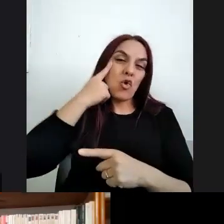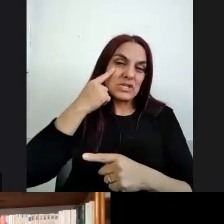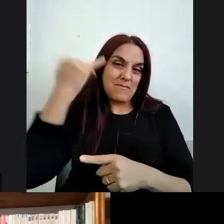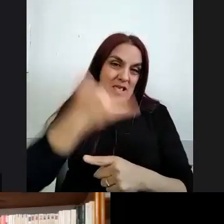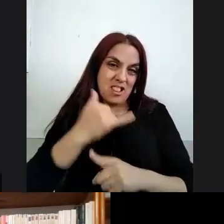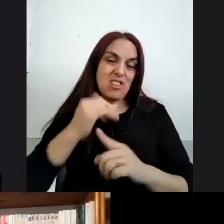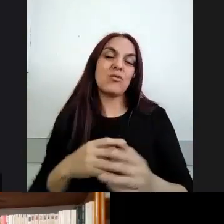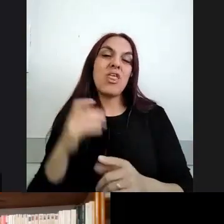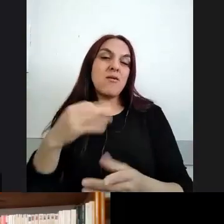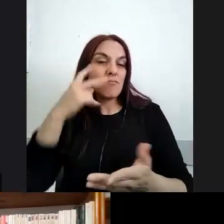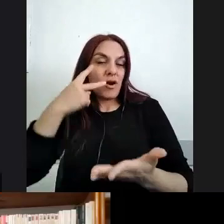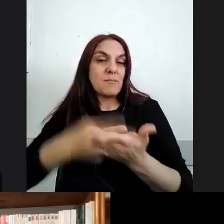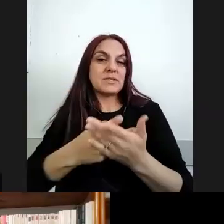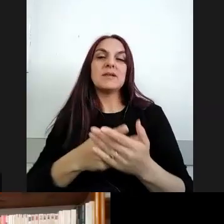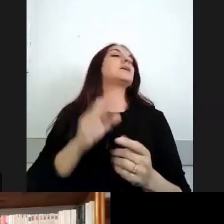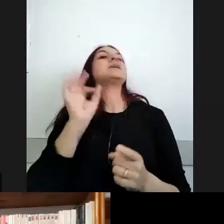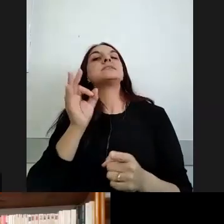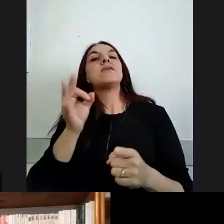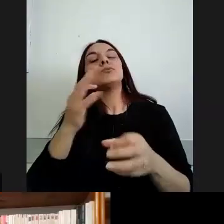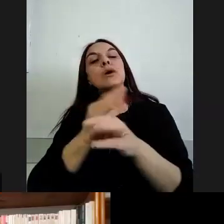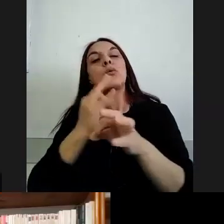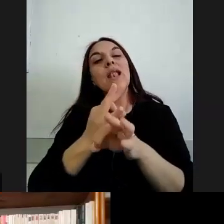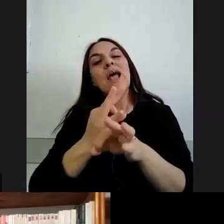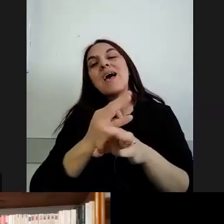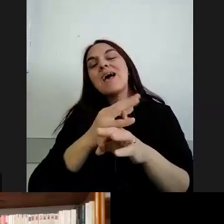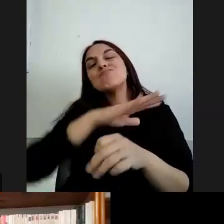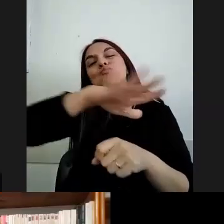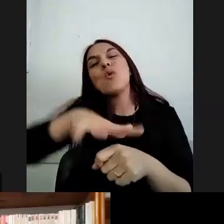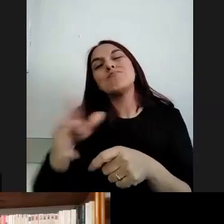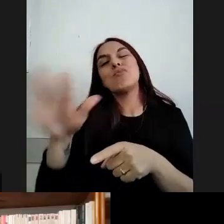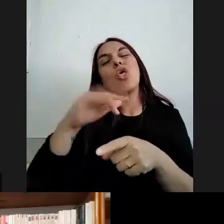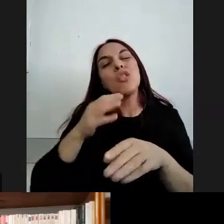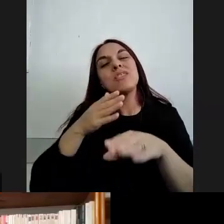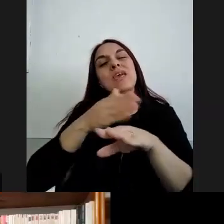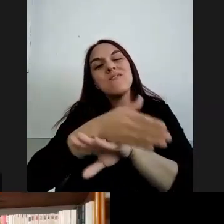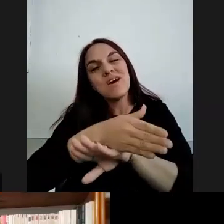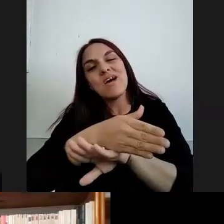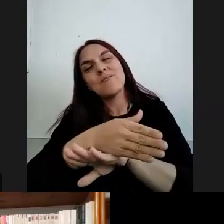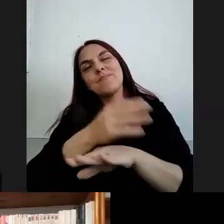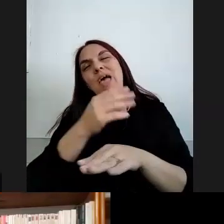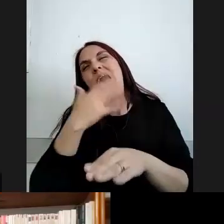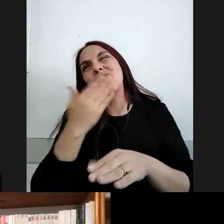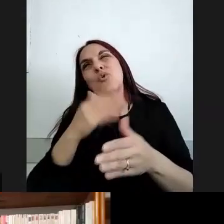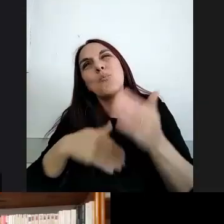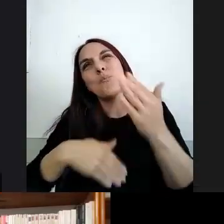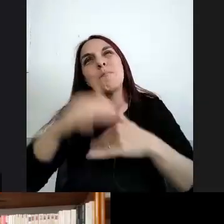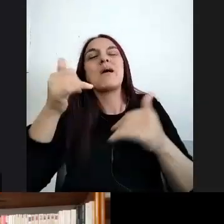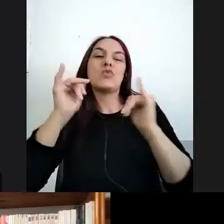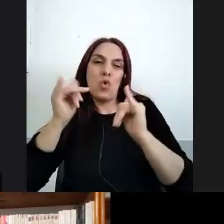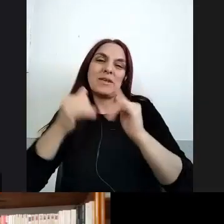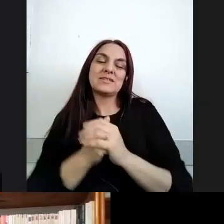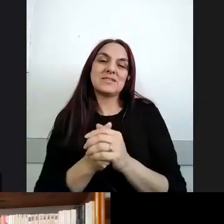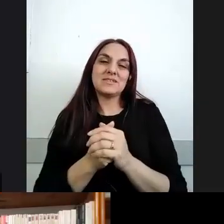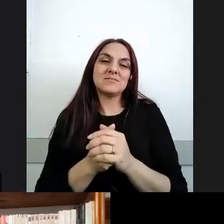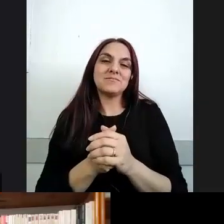que la escuela es un espacio cotidiano digamos de referencia de las generaciones más jóvenes por supuesto no solo pero es un espacio de referencia